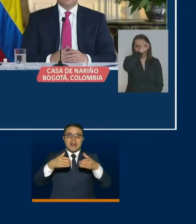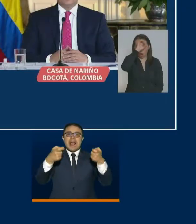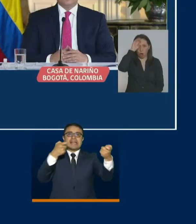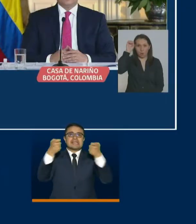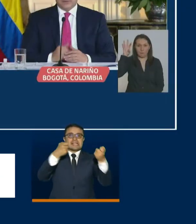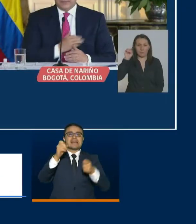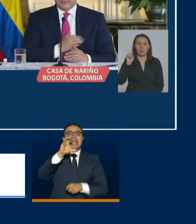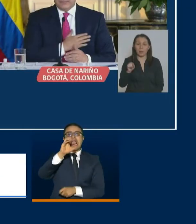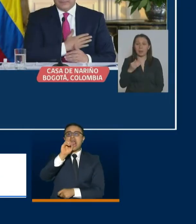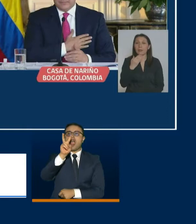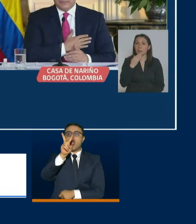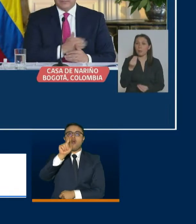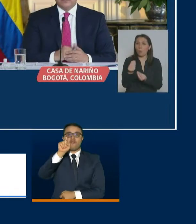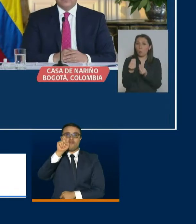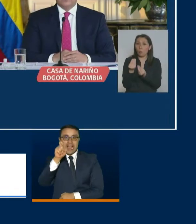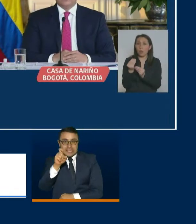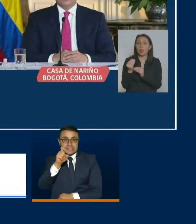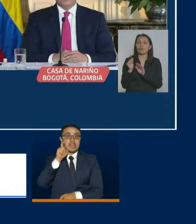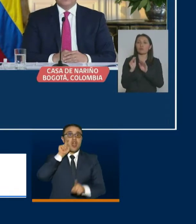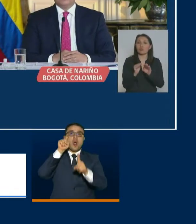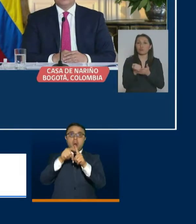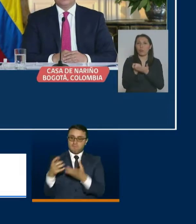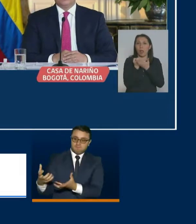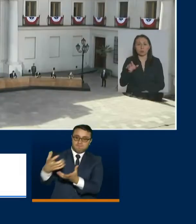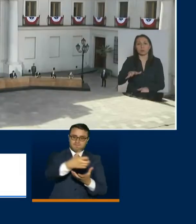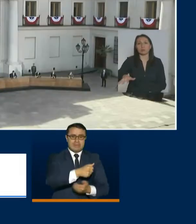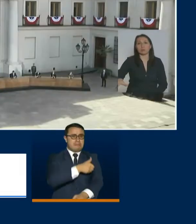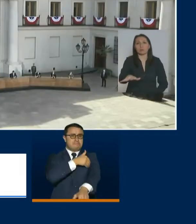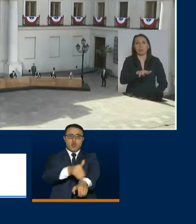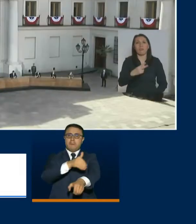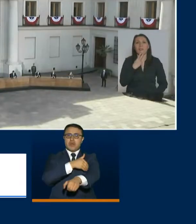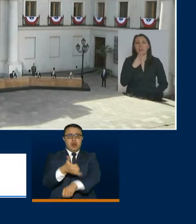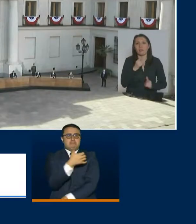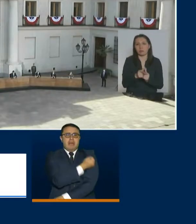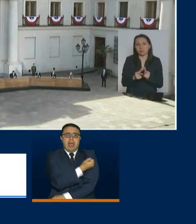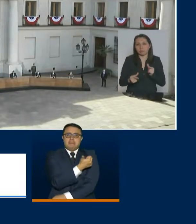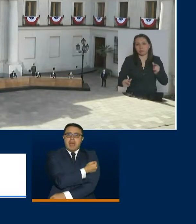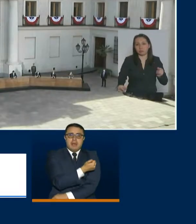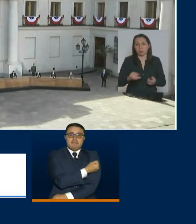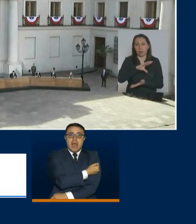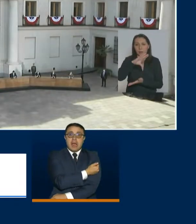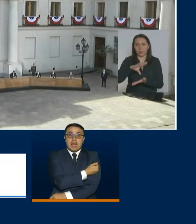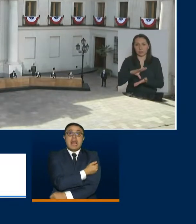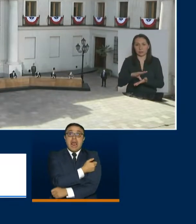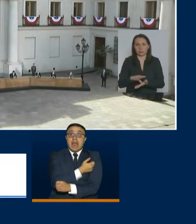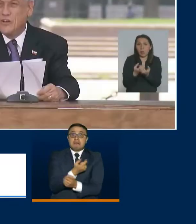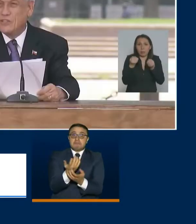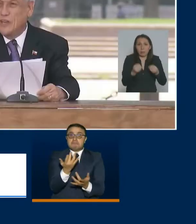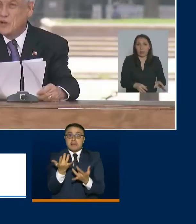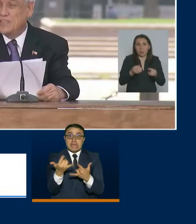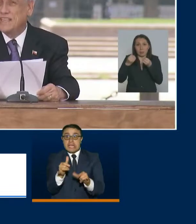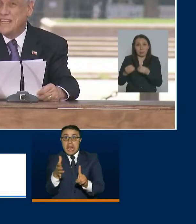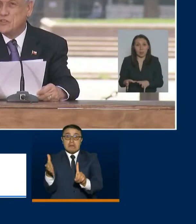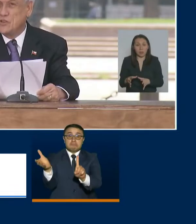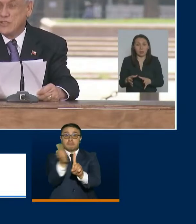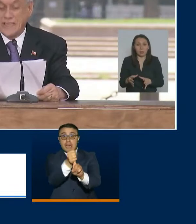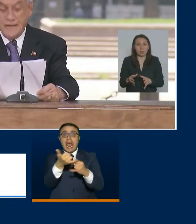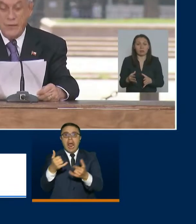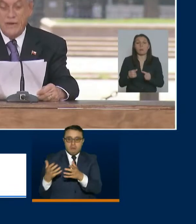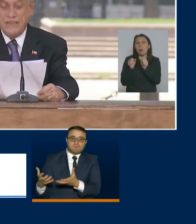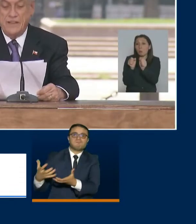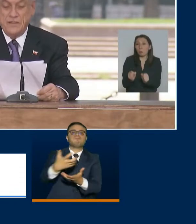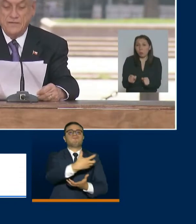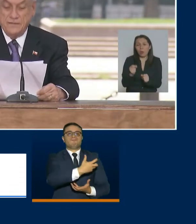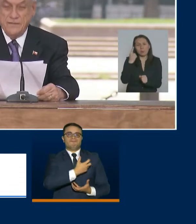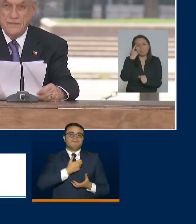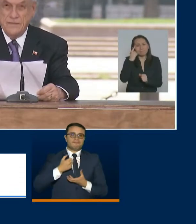la estrategia COVAX para la adquisición de millones de dosis de vacunas ante el eventual desarrollo de la misma. Entramos